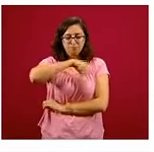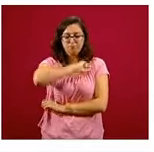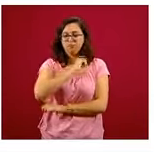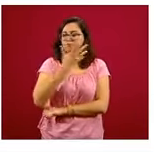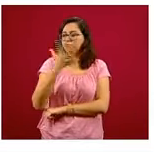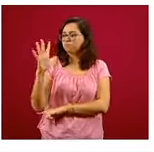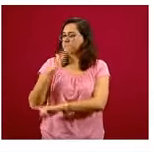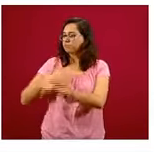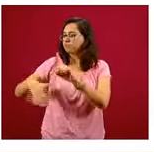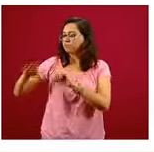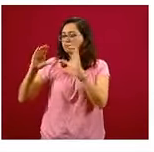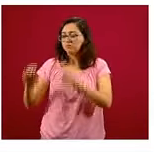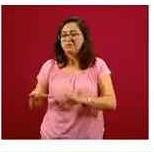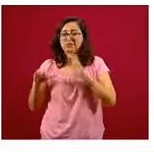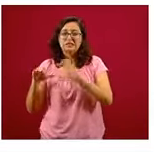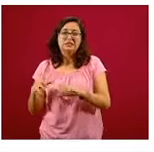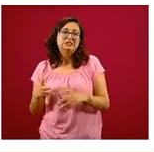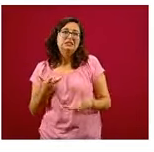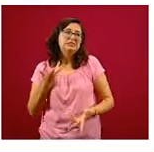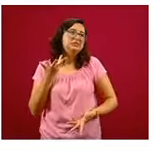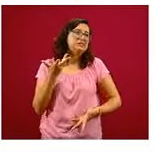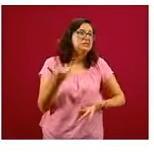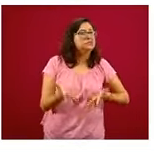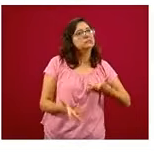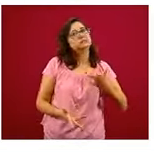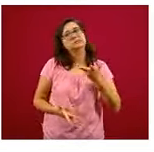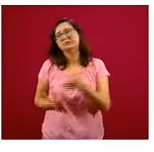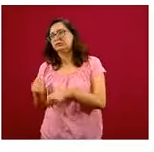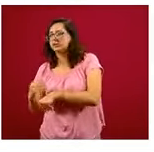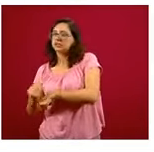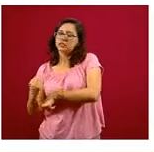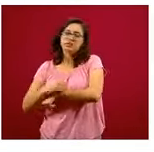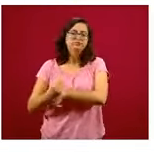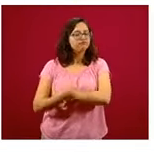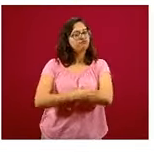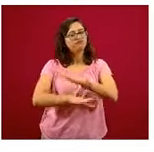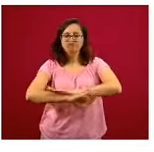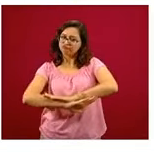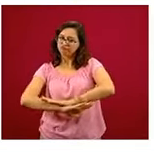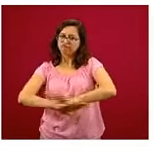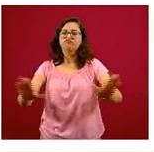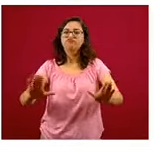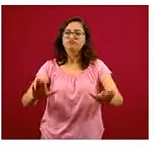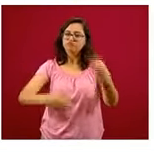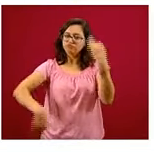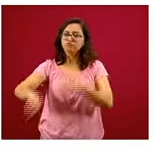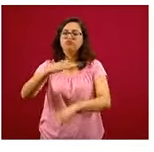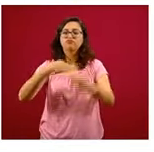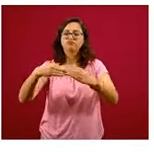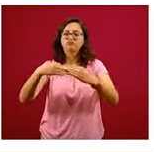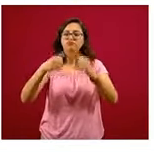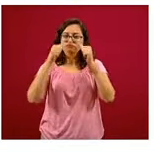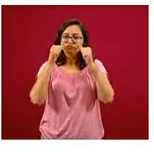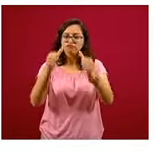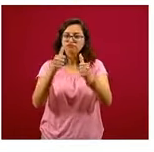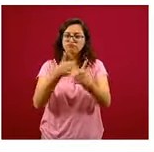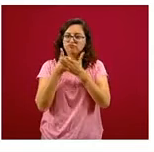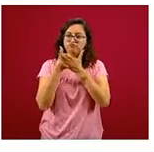sin regateos que poner de nuestra parte lo que nos corresponde. Muchas gracias.